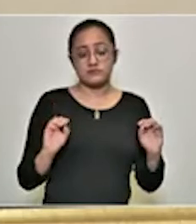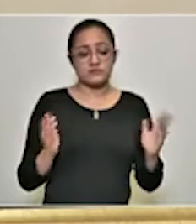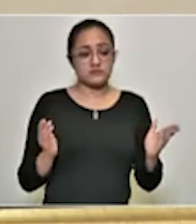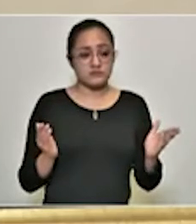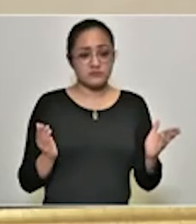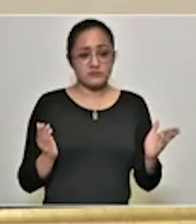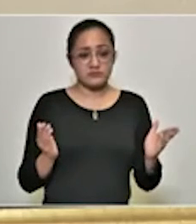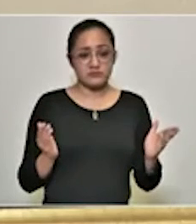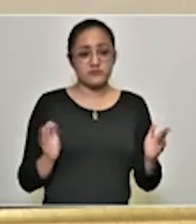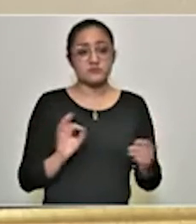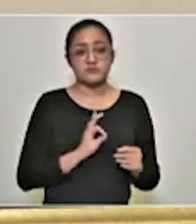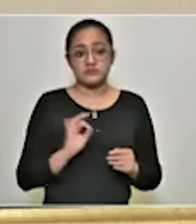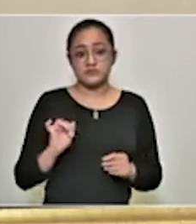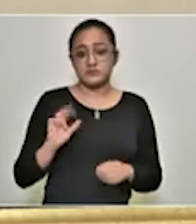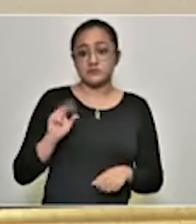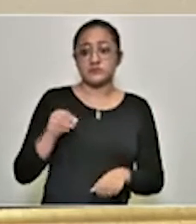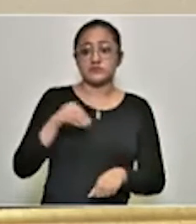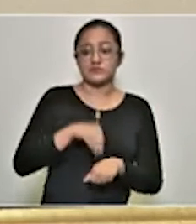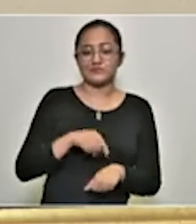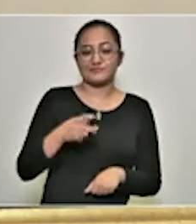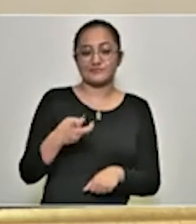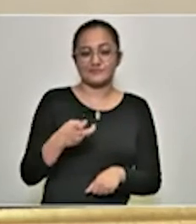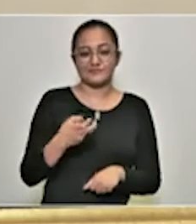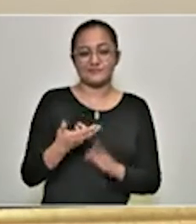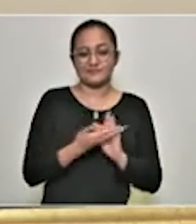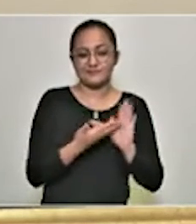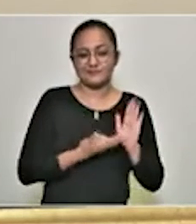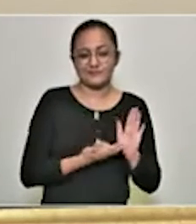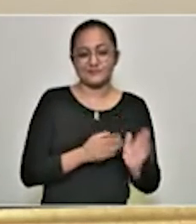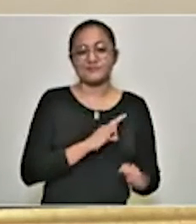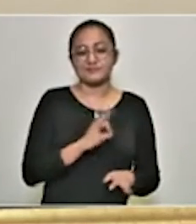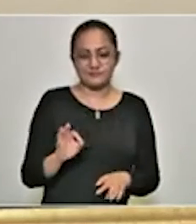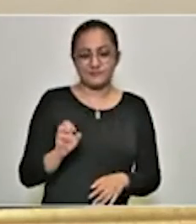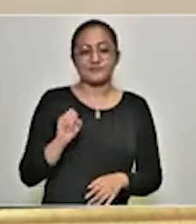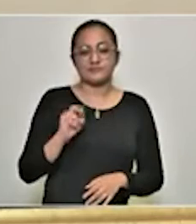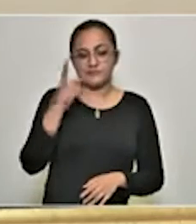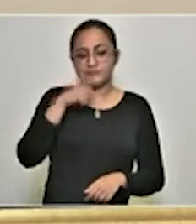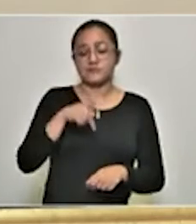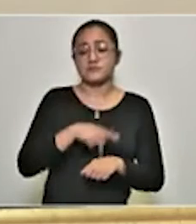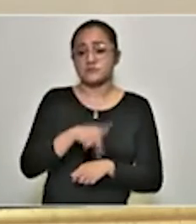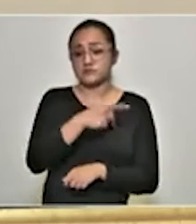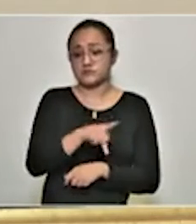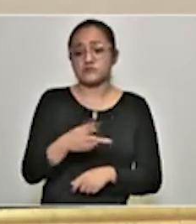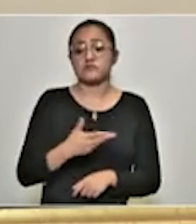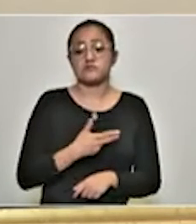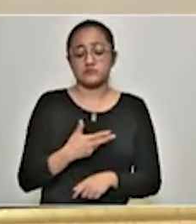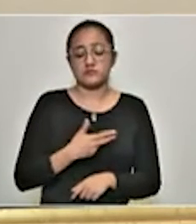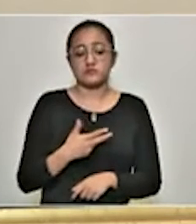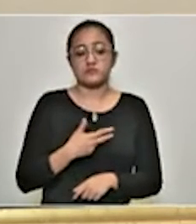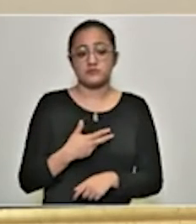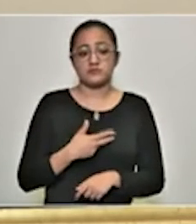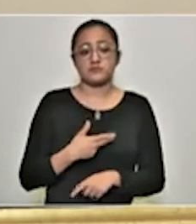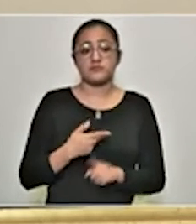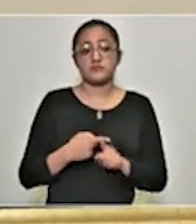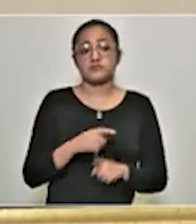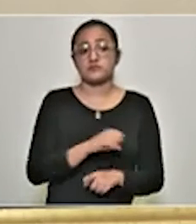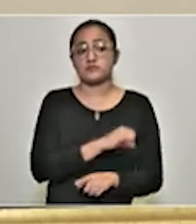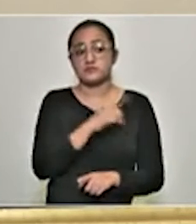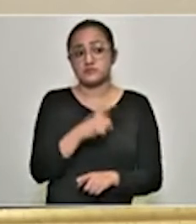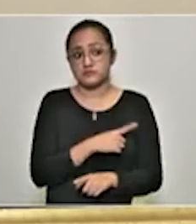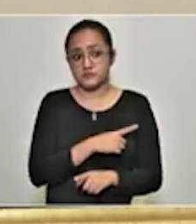O es posible aplicar esas restricciones cuando ponen en riesgo la salud